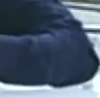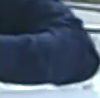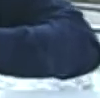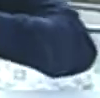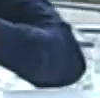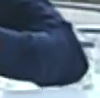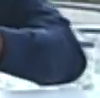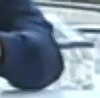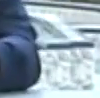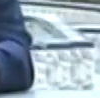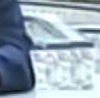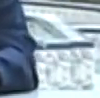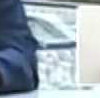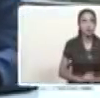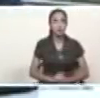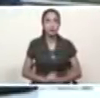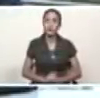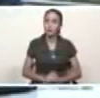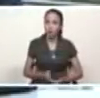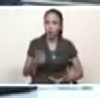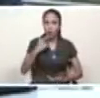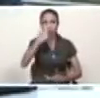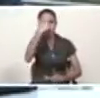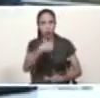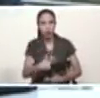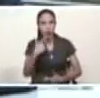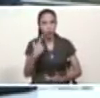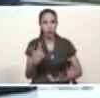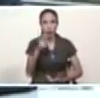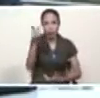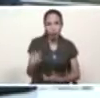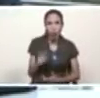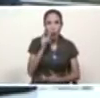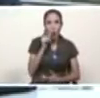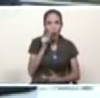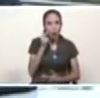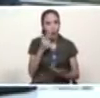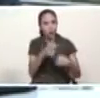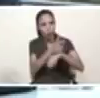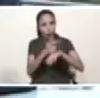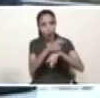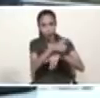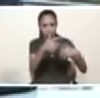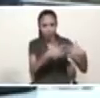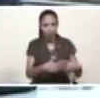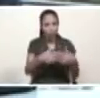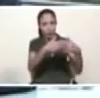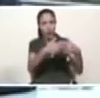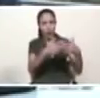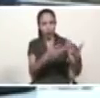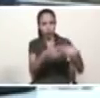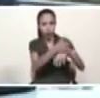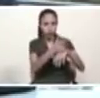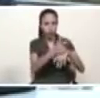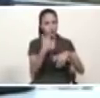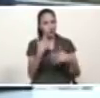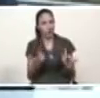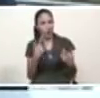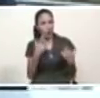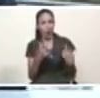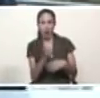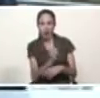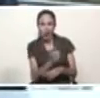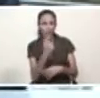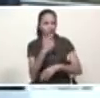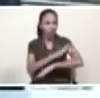una autoridad segundo hombre al mando del gobierno de estados unidos totalmente anormal su conducta